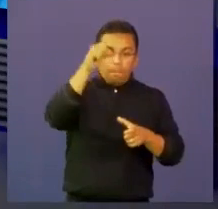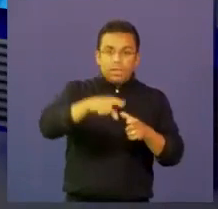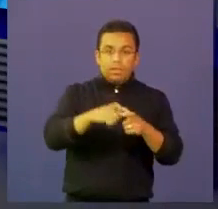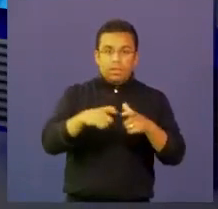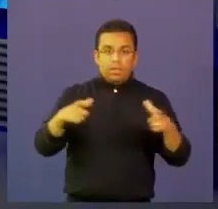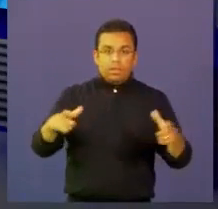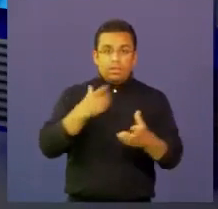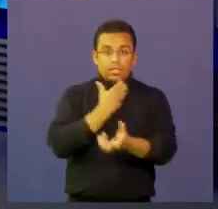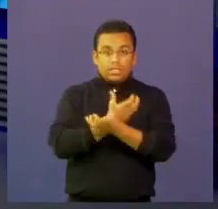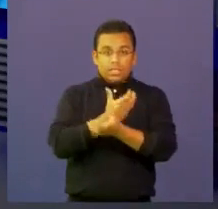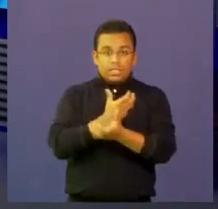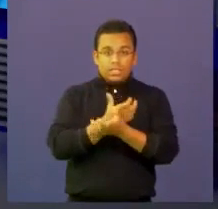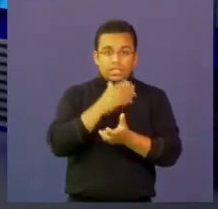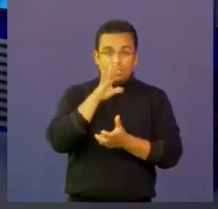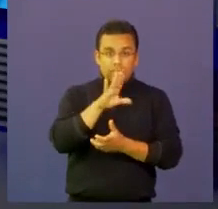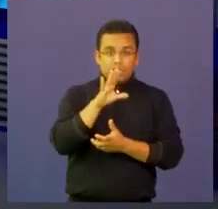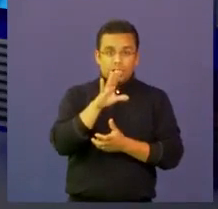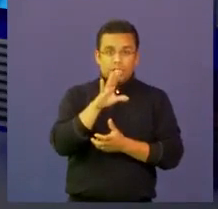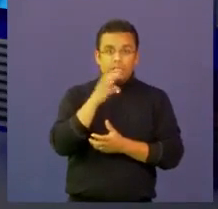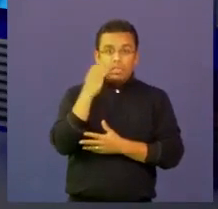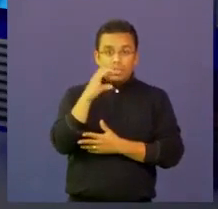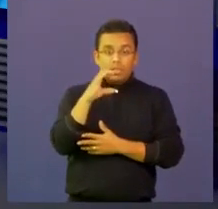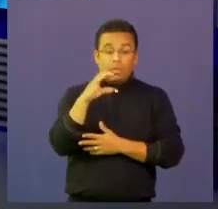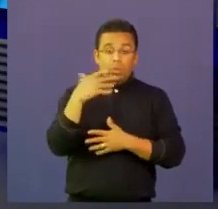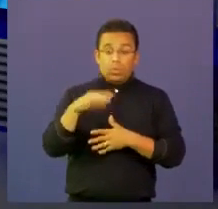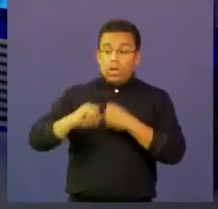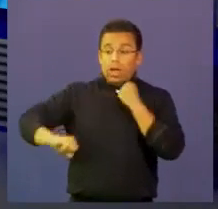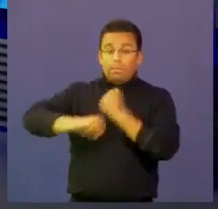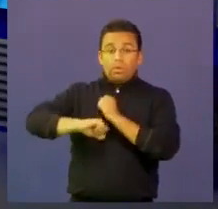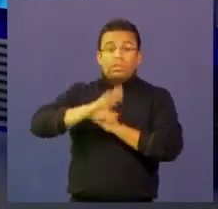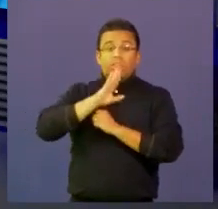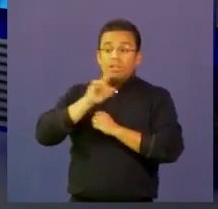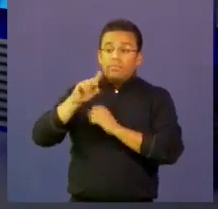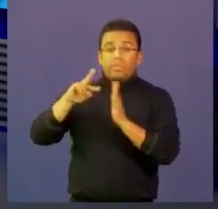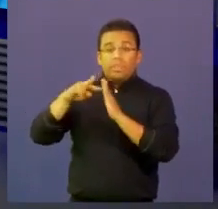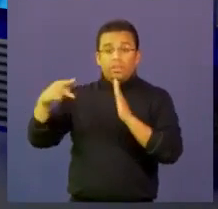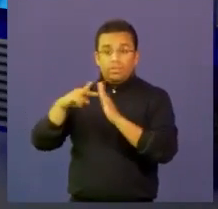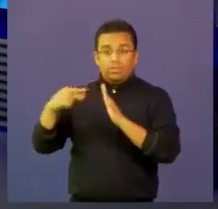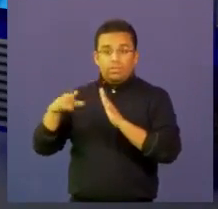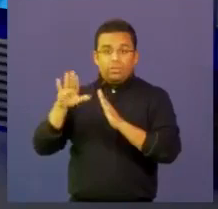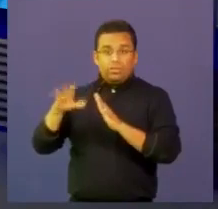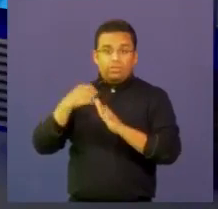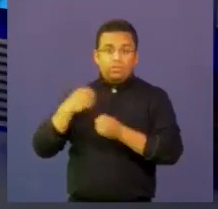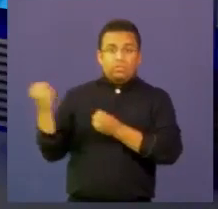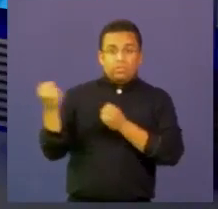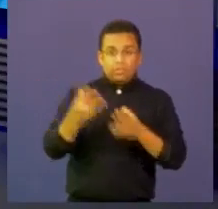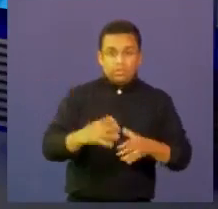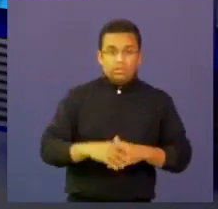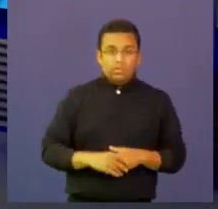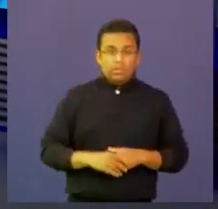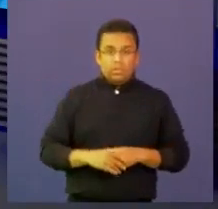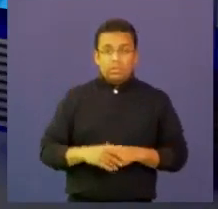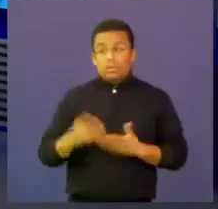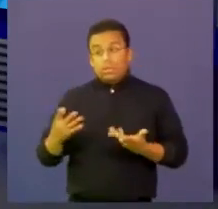Conciencias estén apoyadas de la tecnología de Computadores para Educar. Y los dos hemos